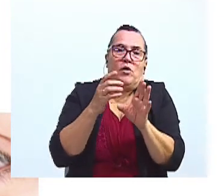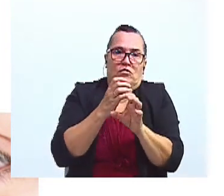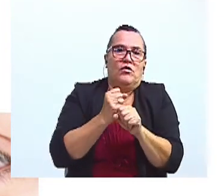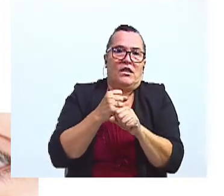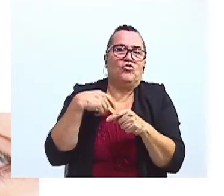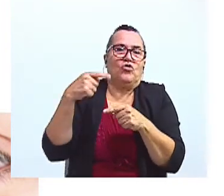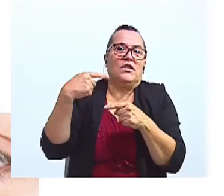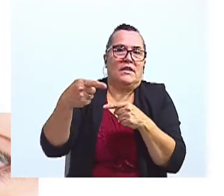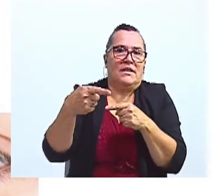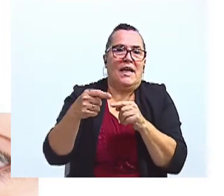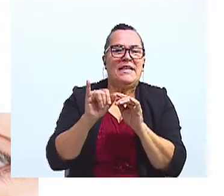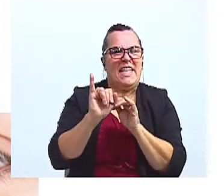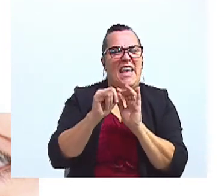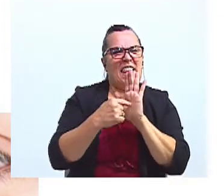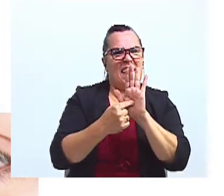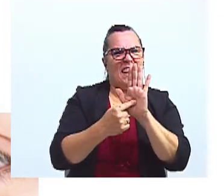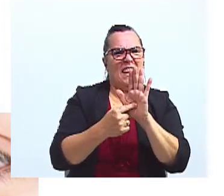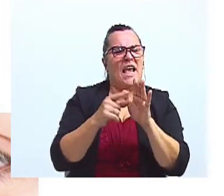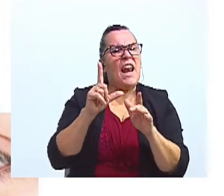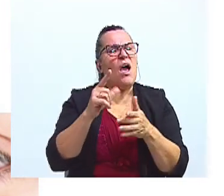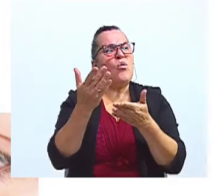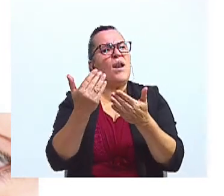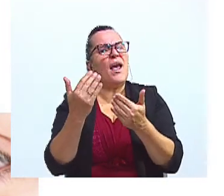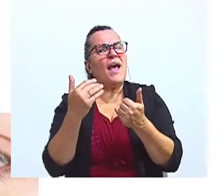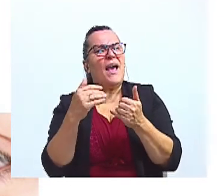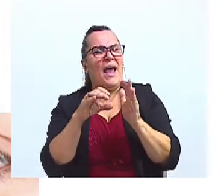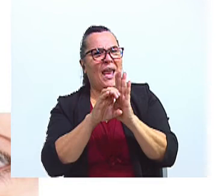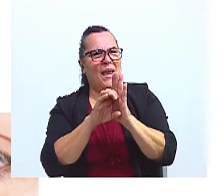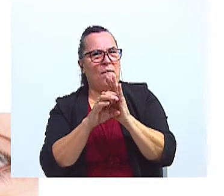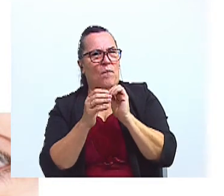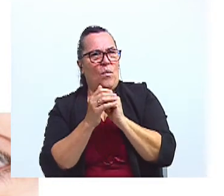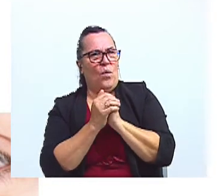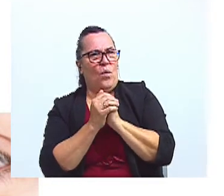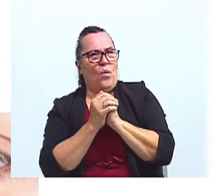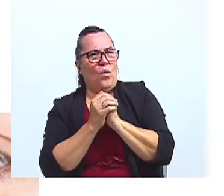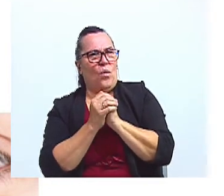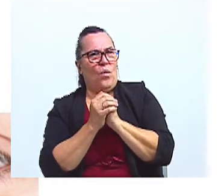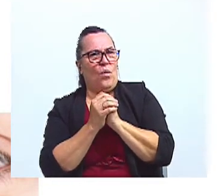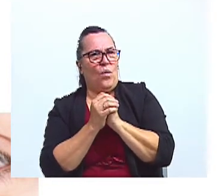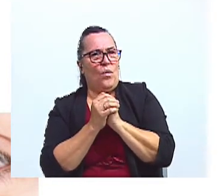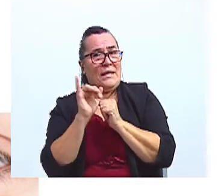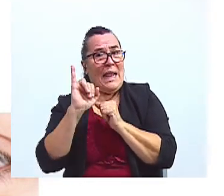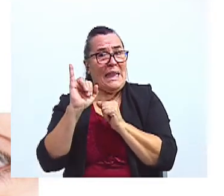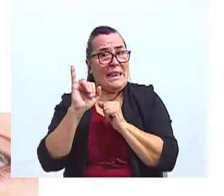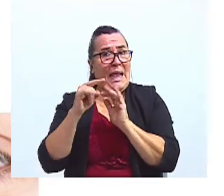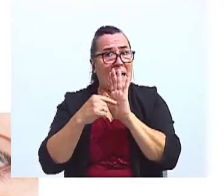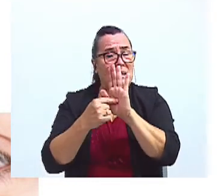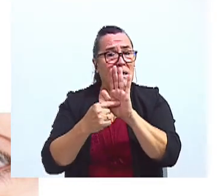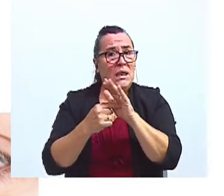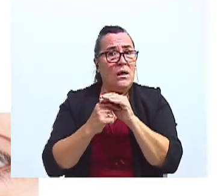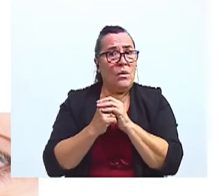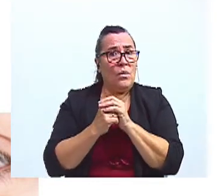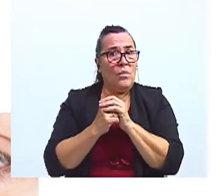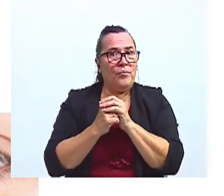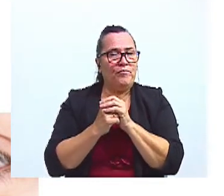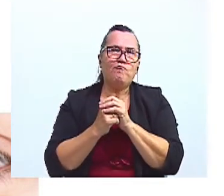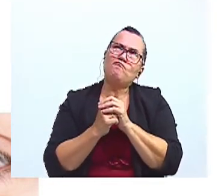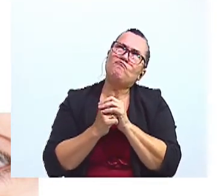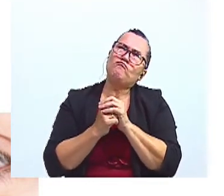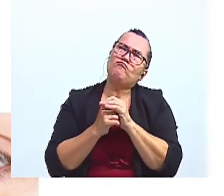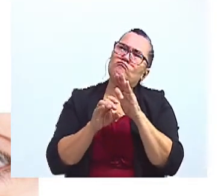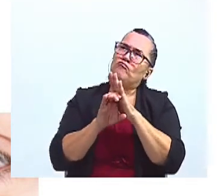se va a dar, ese indicativo. Laura, ¿vos puedes darme un ejemplo de, del modo indicativo? Por ejemplo,